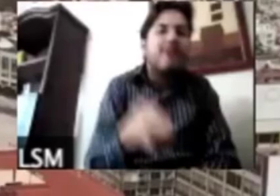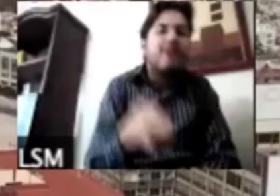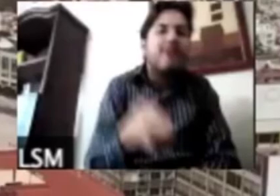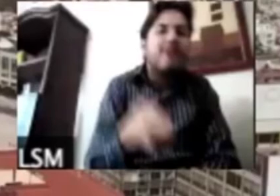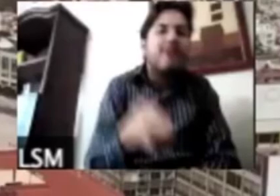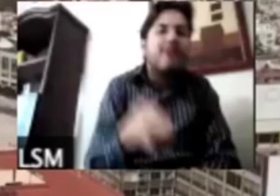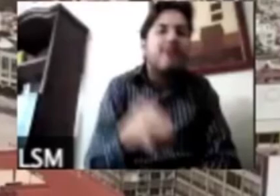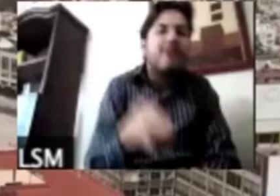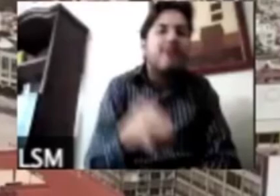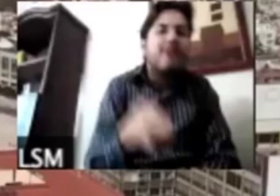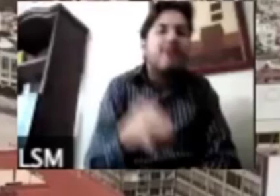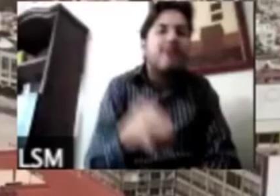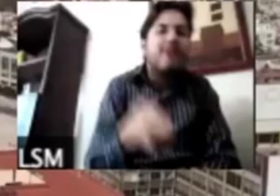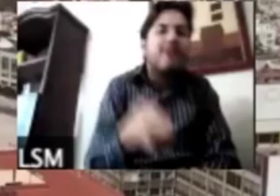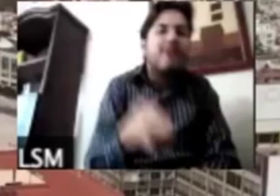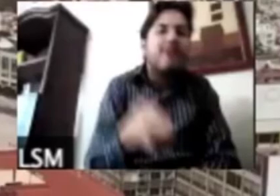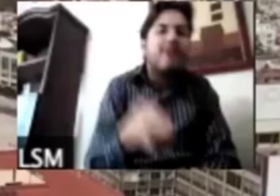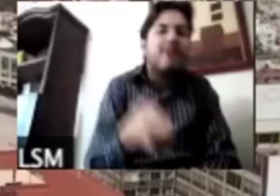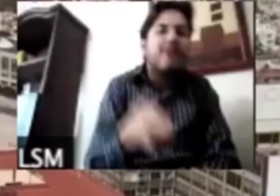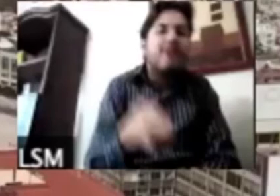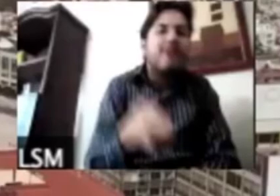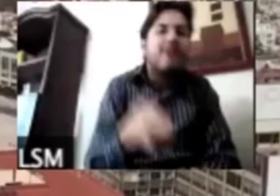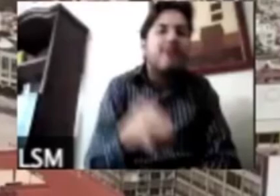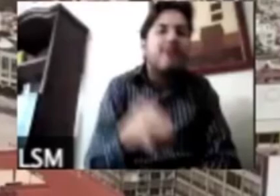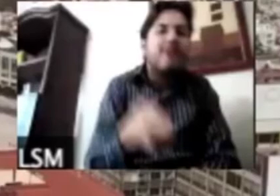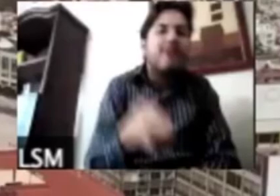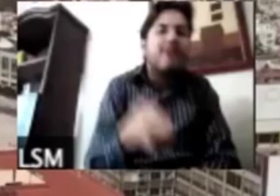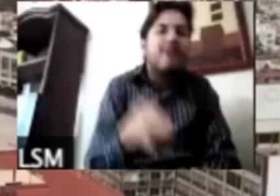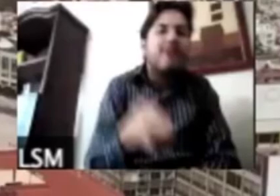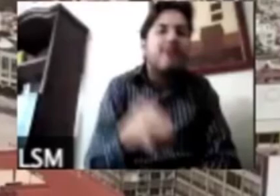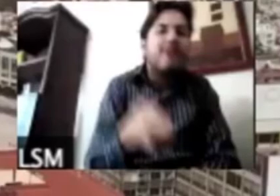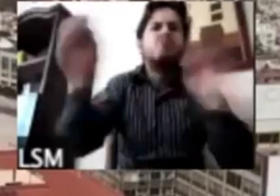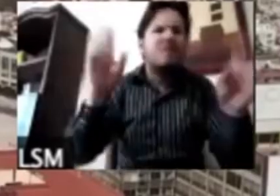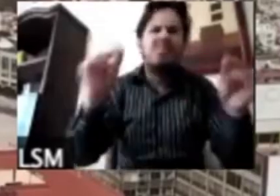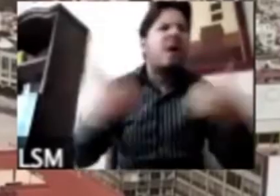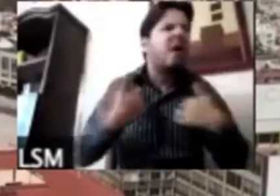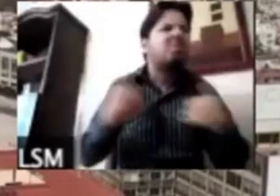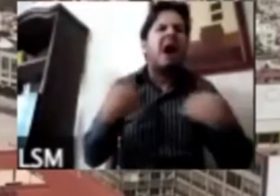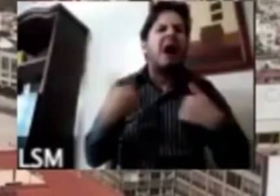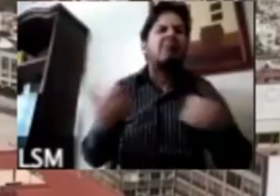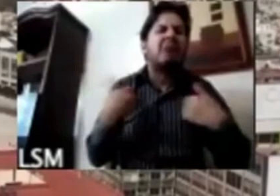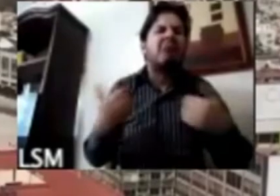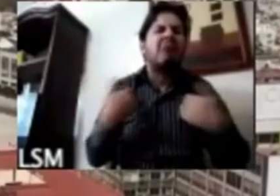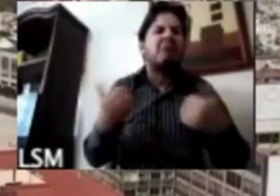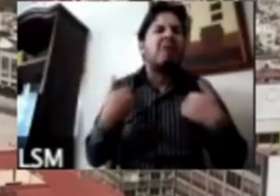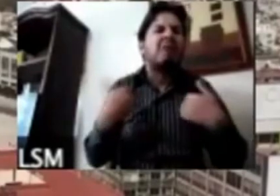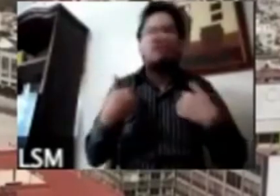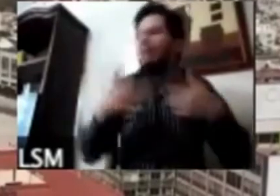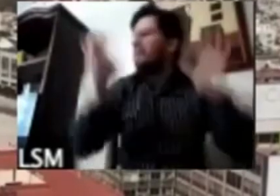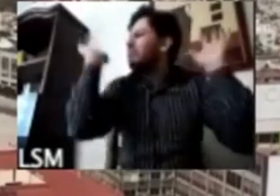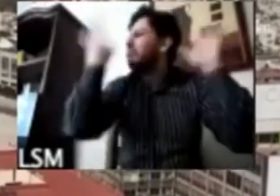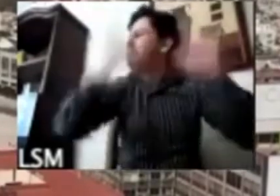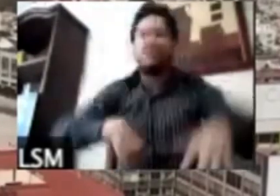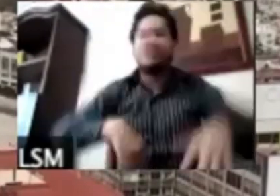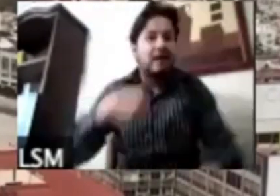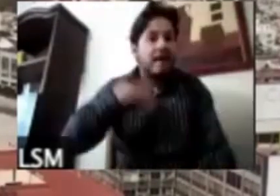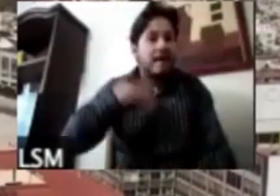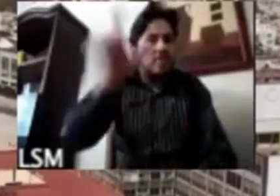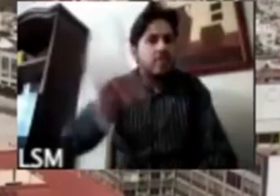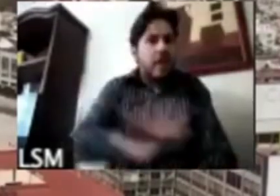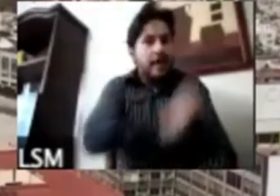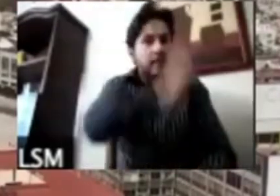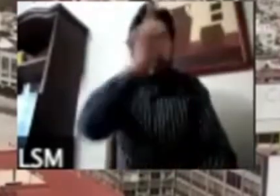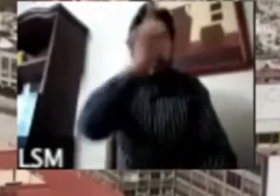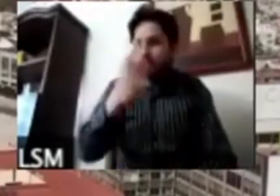este andaba besando niños y andaba no le entendía el asunto hasta que decidió me voy a tener a lo que dicen los científicos